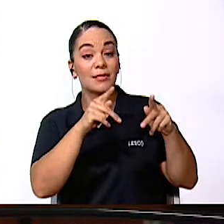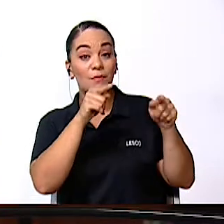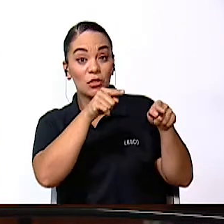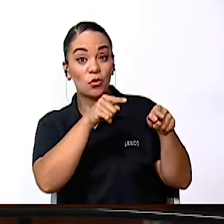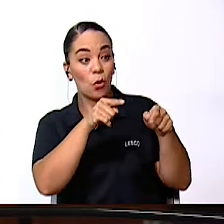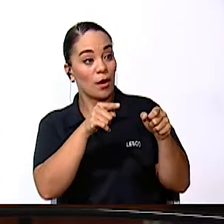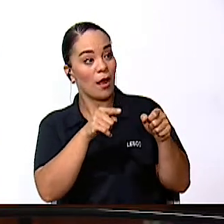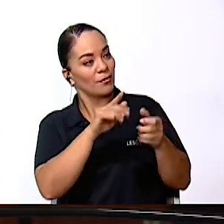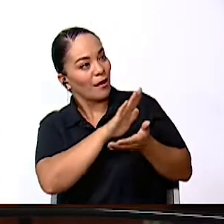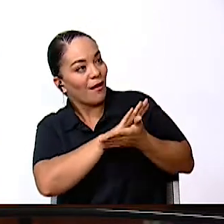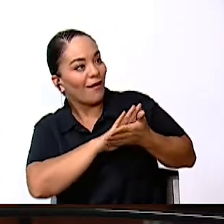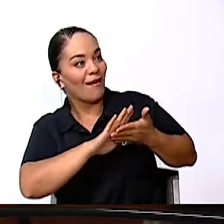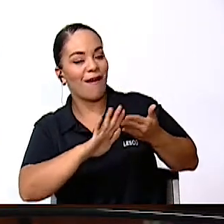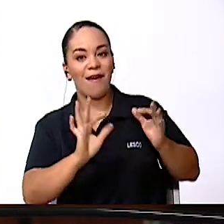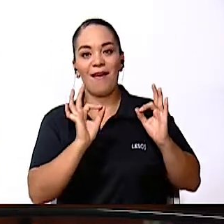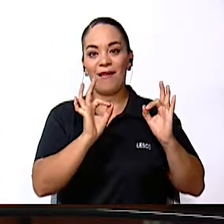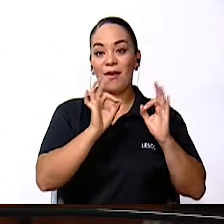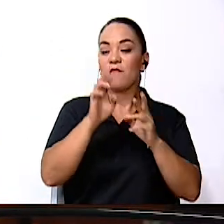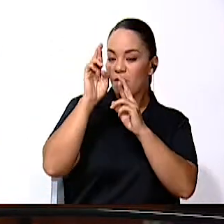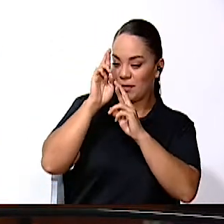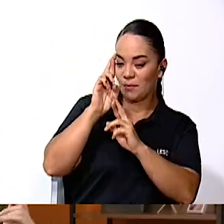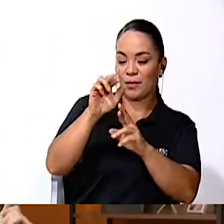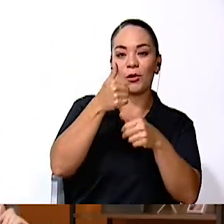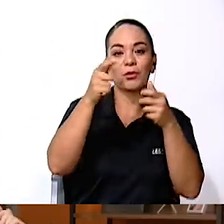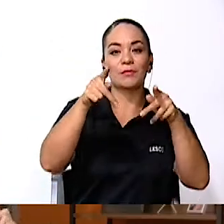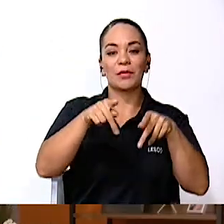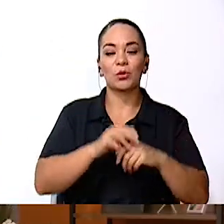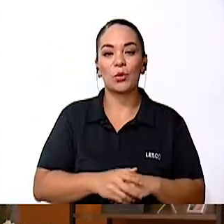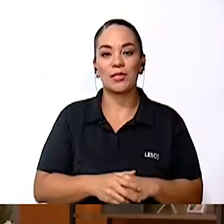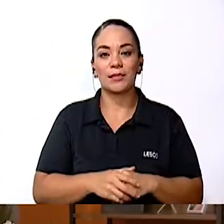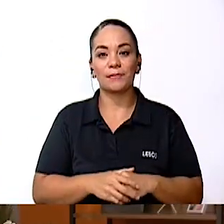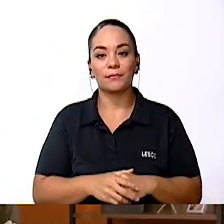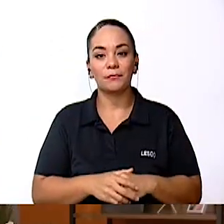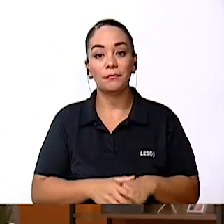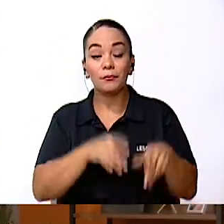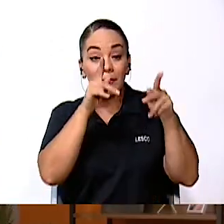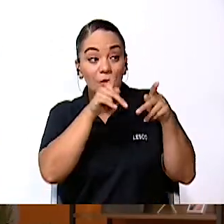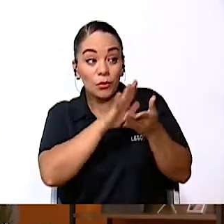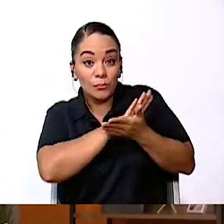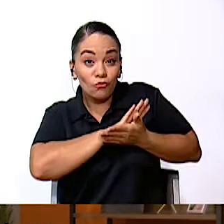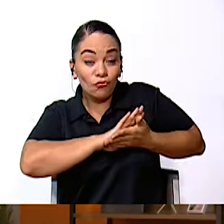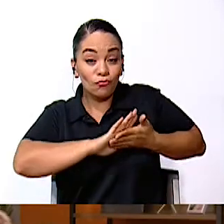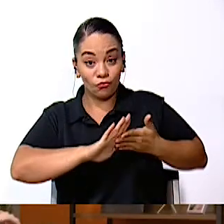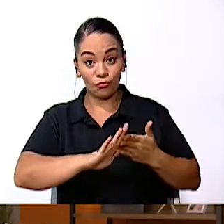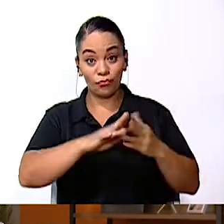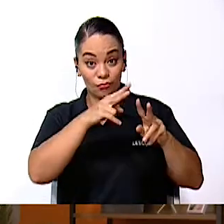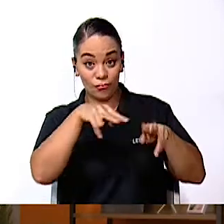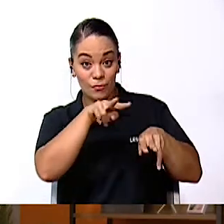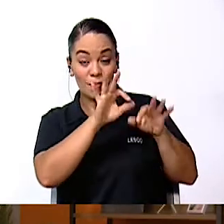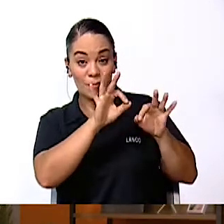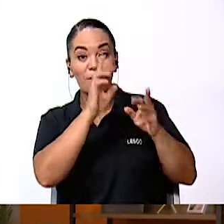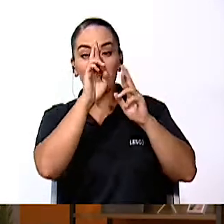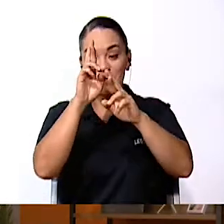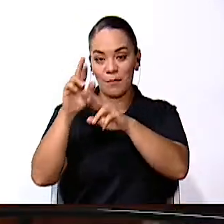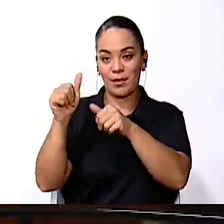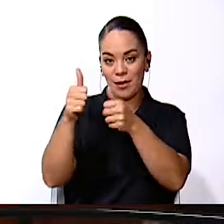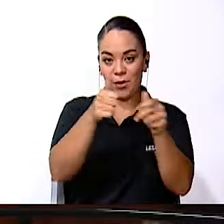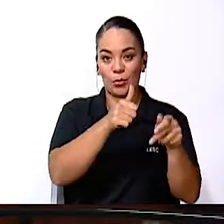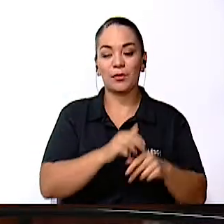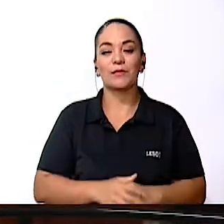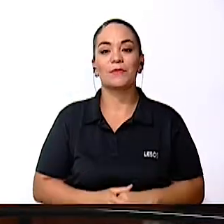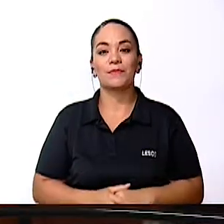integridad son las que respetan a los demás. Las personas con integridad son las que respetan a los demás.